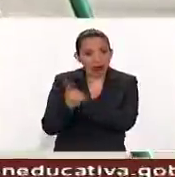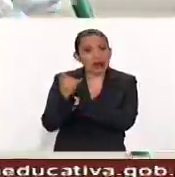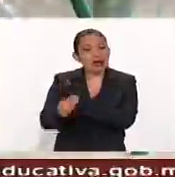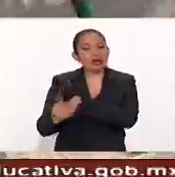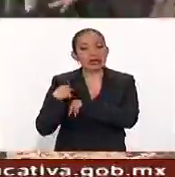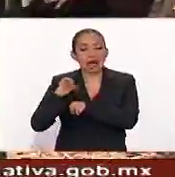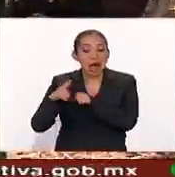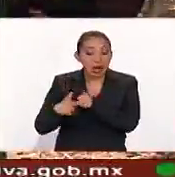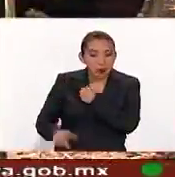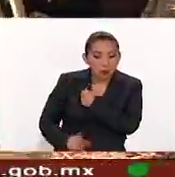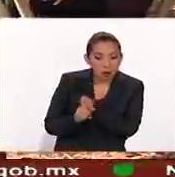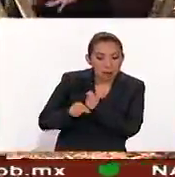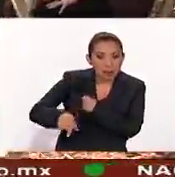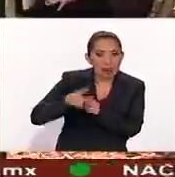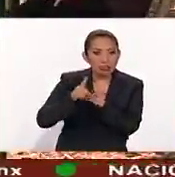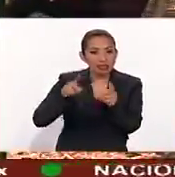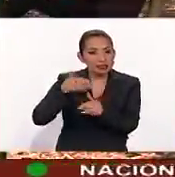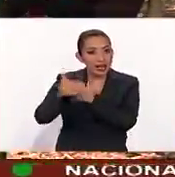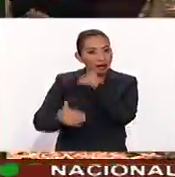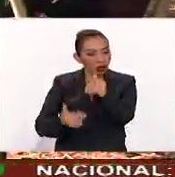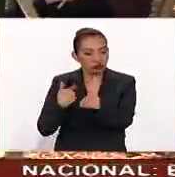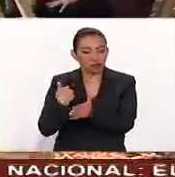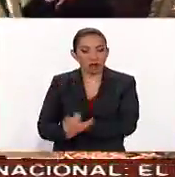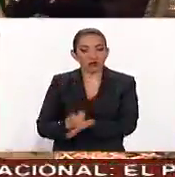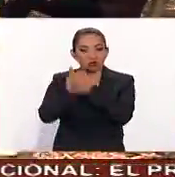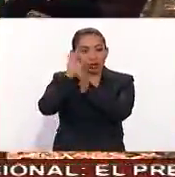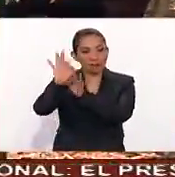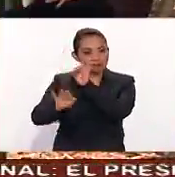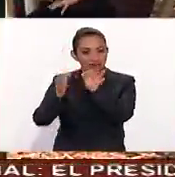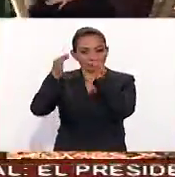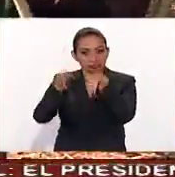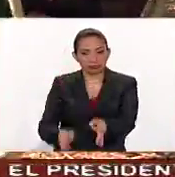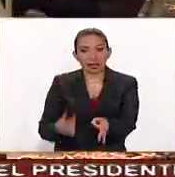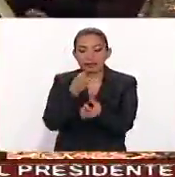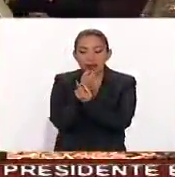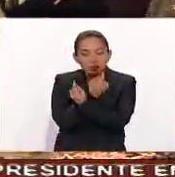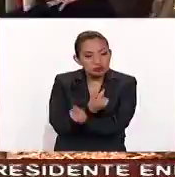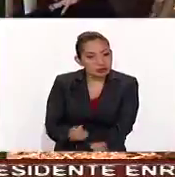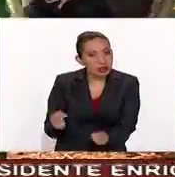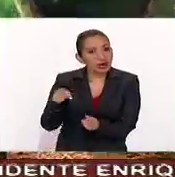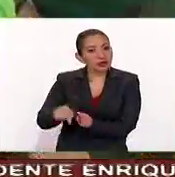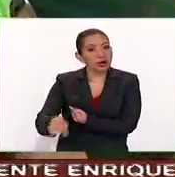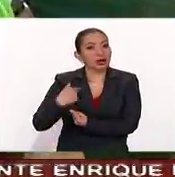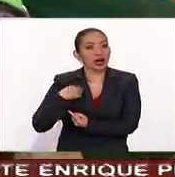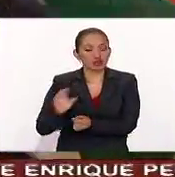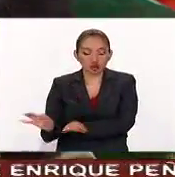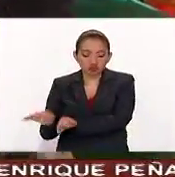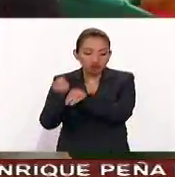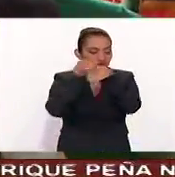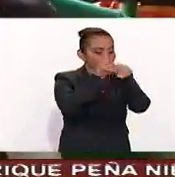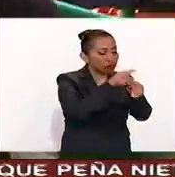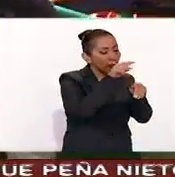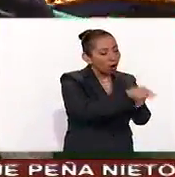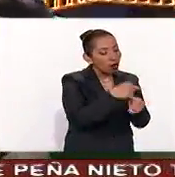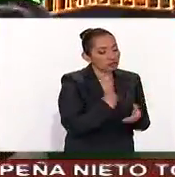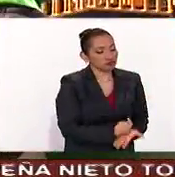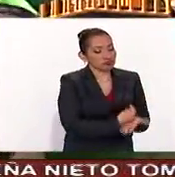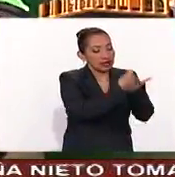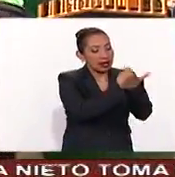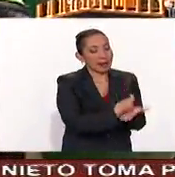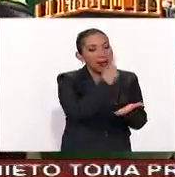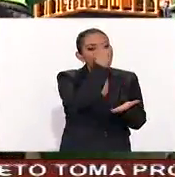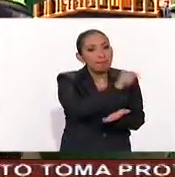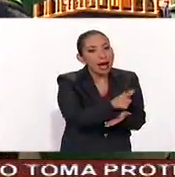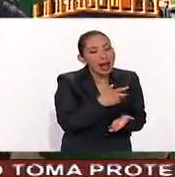de las alteraciones en el desarrollo, facilita el tratamiento adecuado de los menores, quienes son canalizados con especialistas